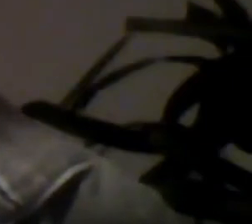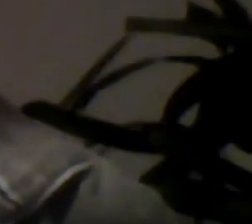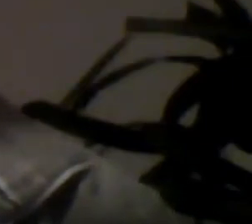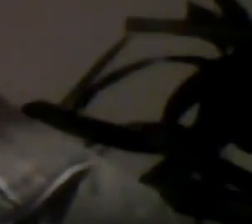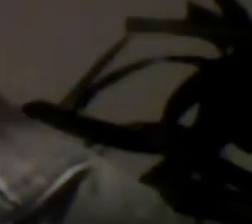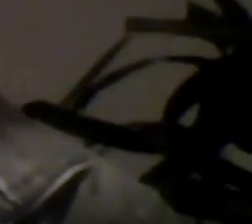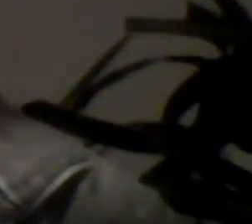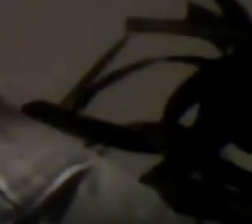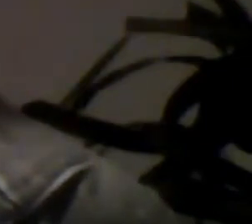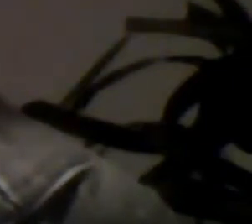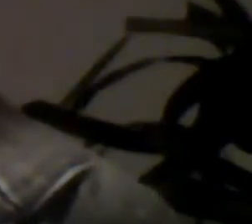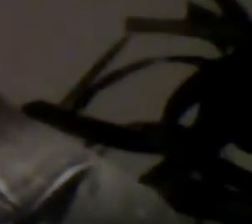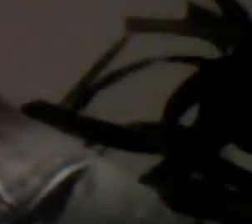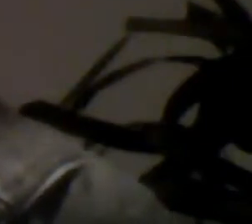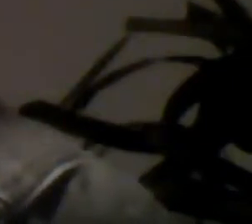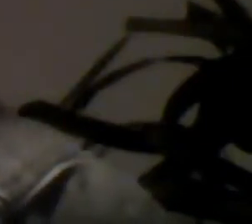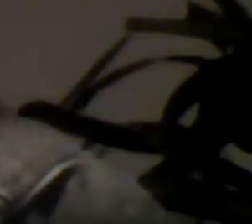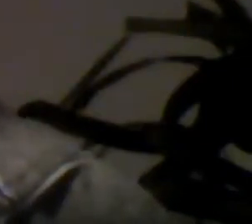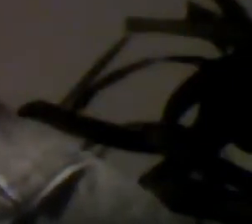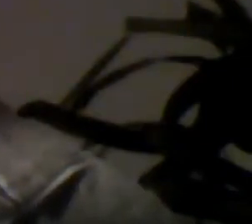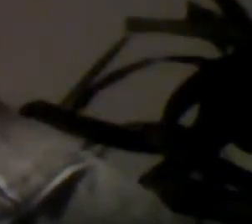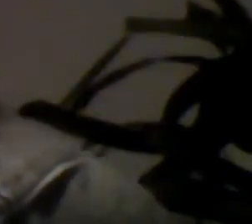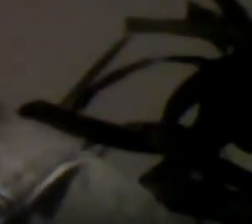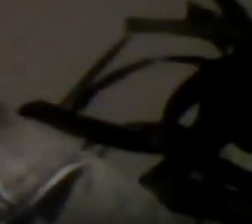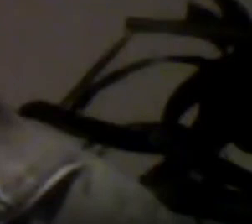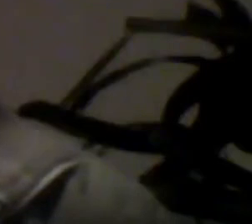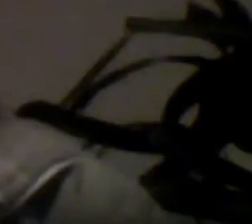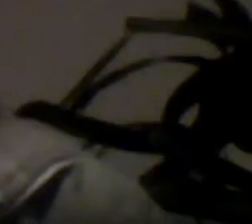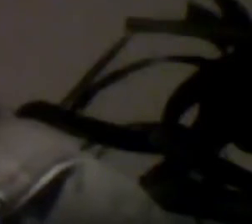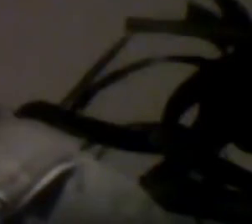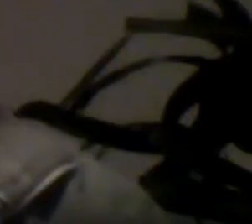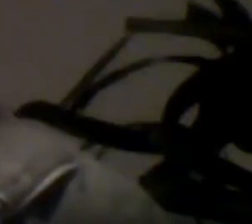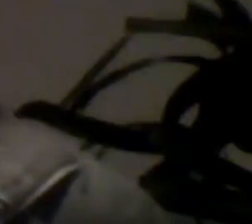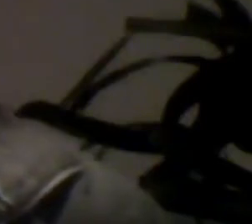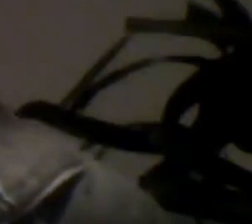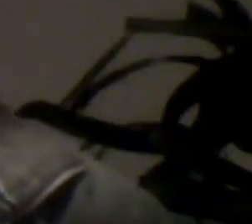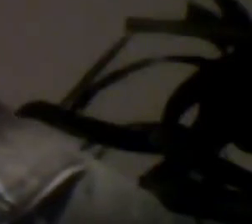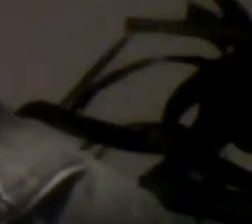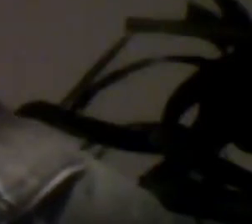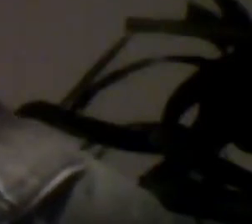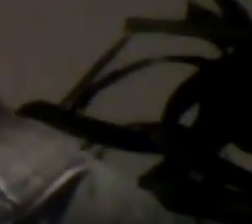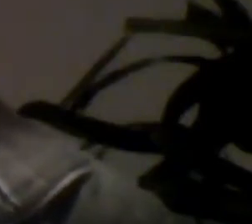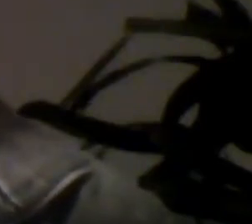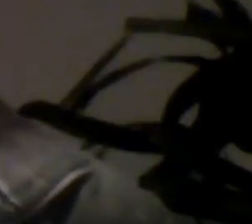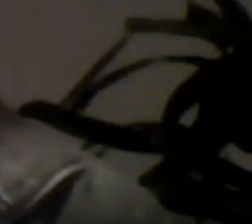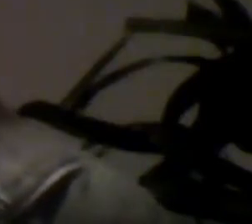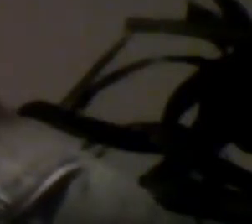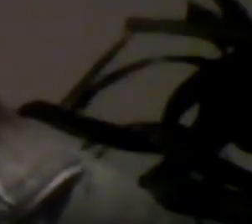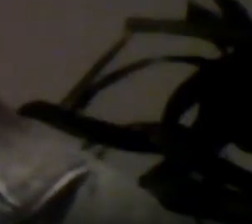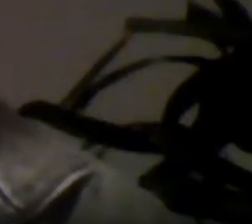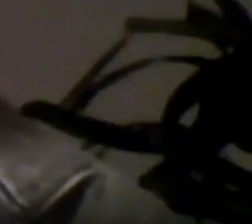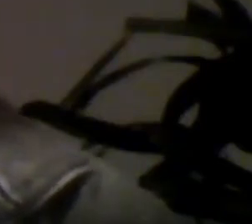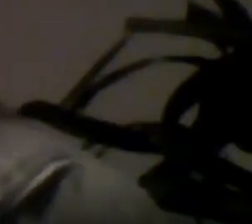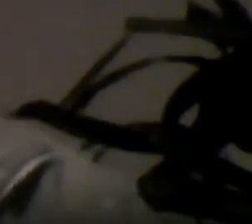de capacidades para la empleabilidad y nada me siento muy contento de estar aquí quiero agradecer también a